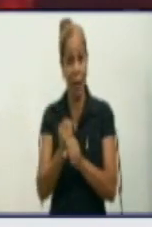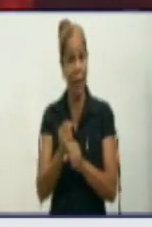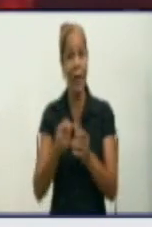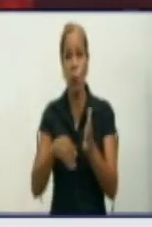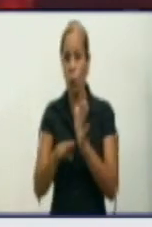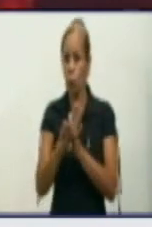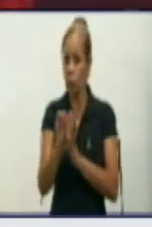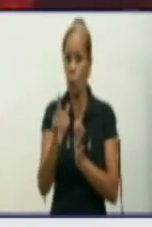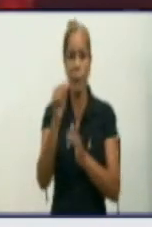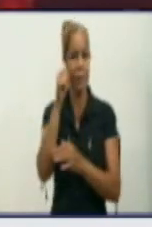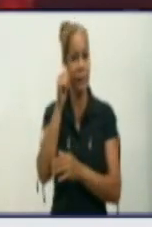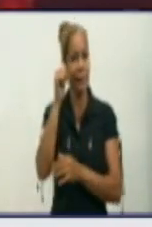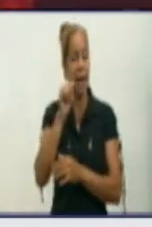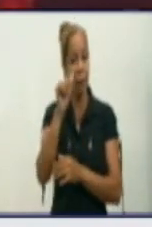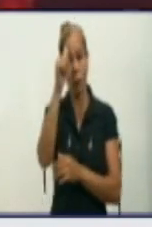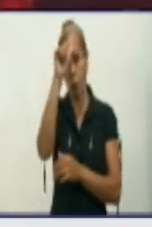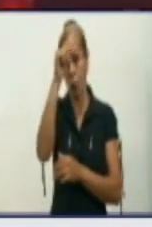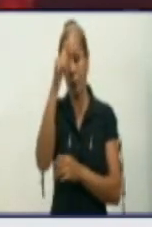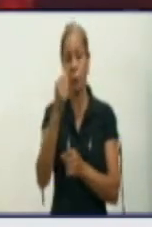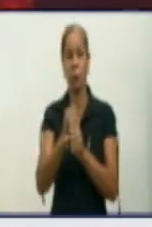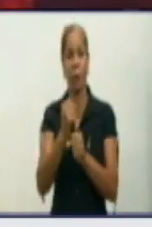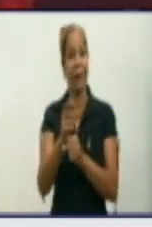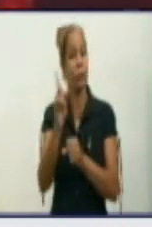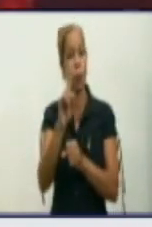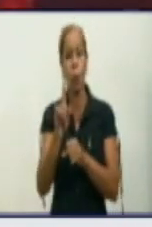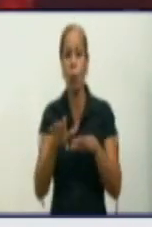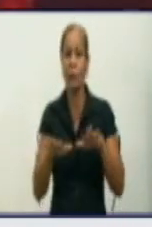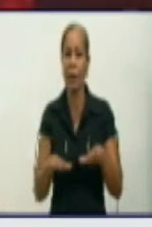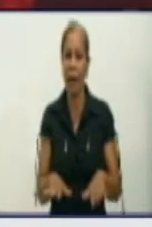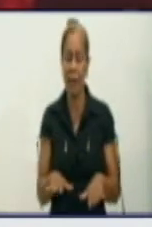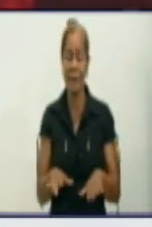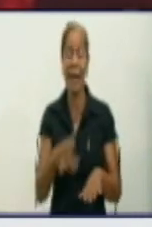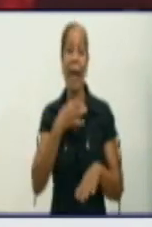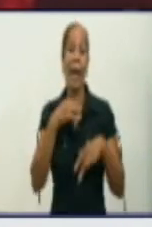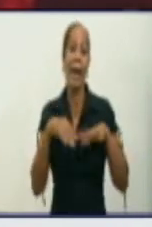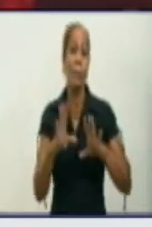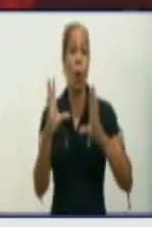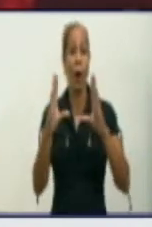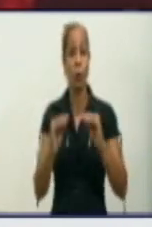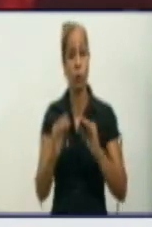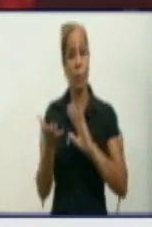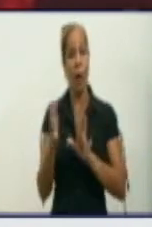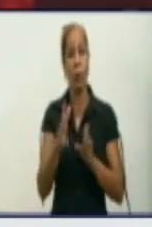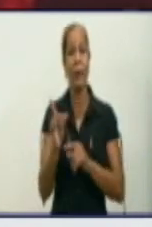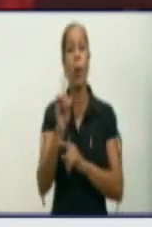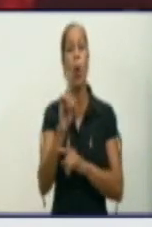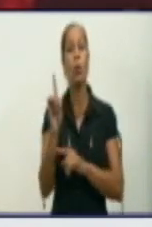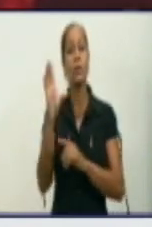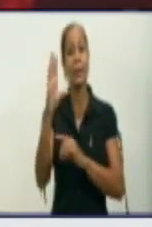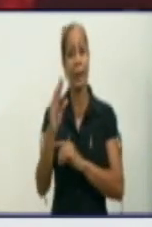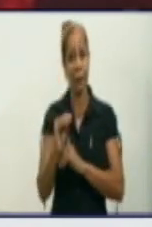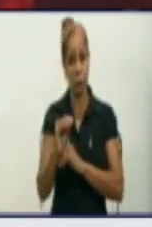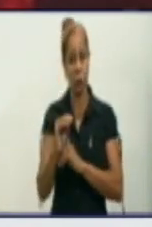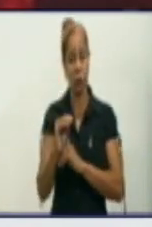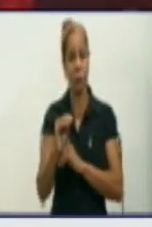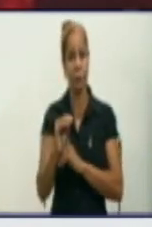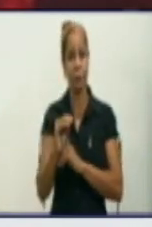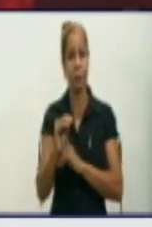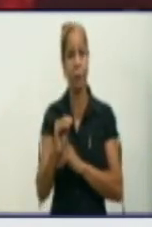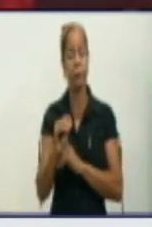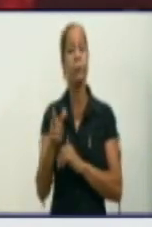contra la COVID-19 en Granma no descansa. Anoche, por ejemplo, al filo de las 11, tuve comunicación con